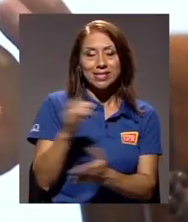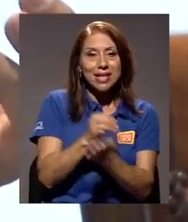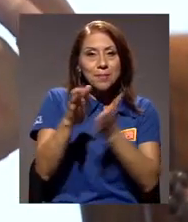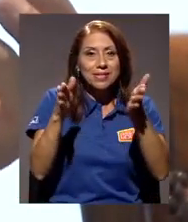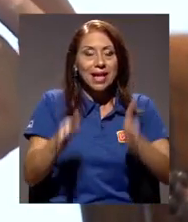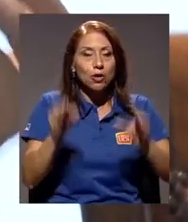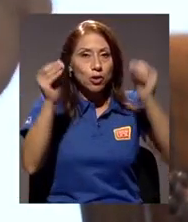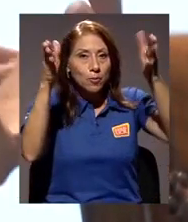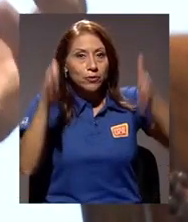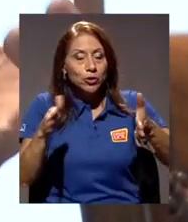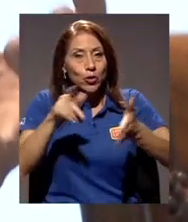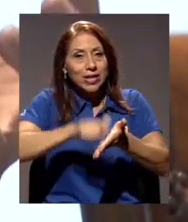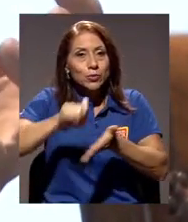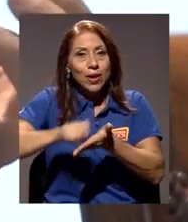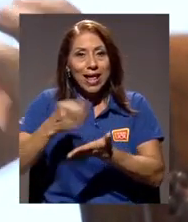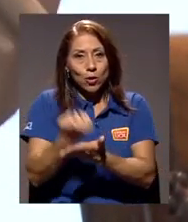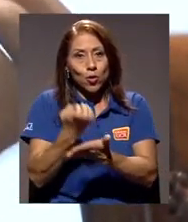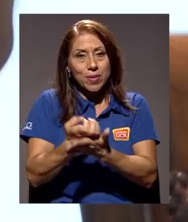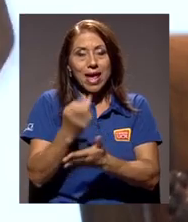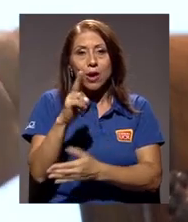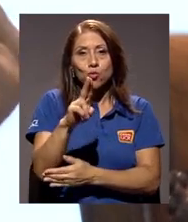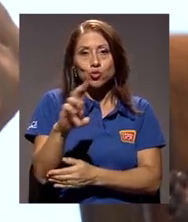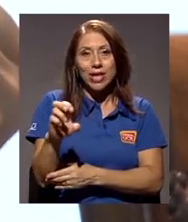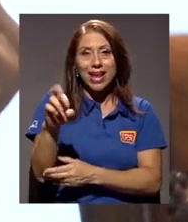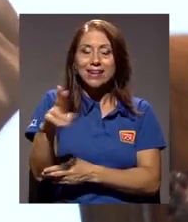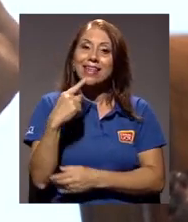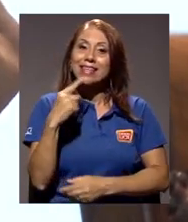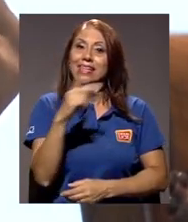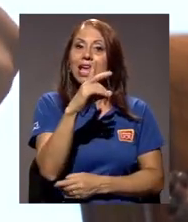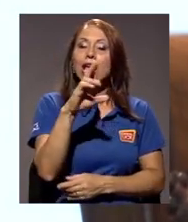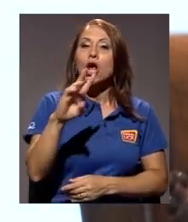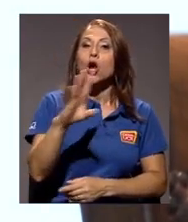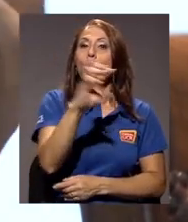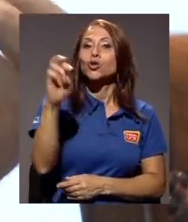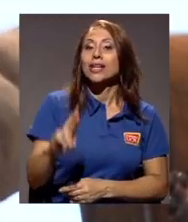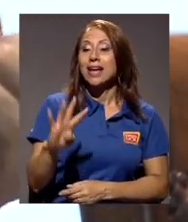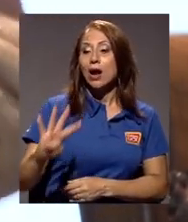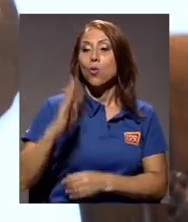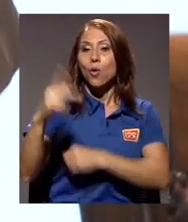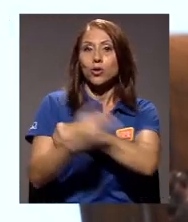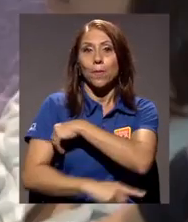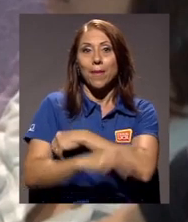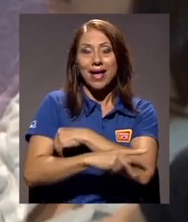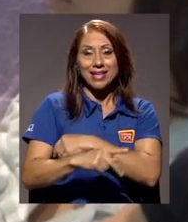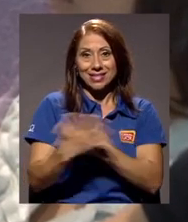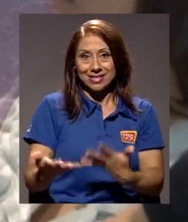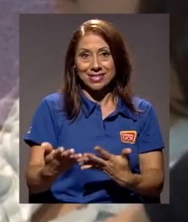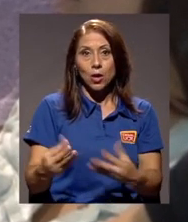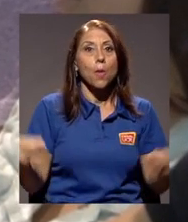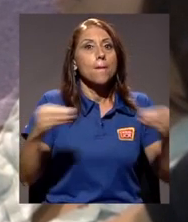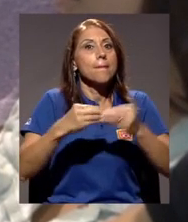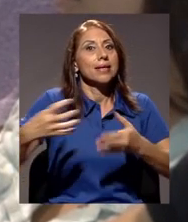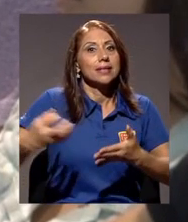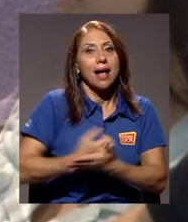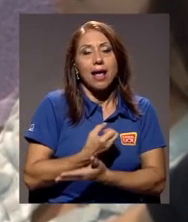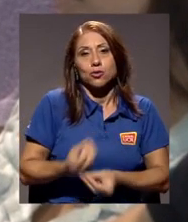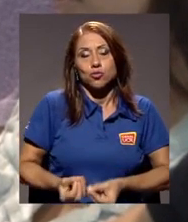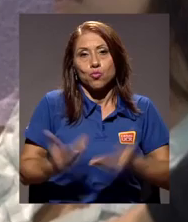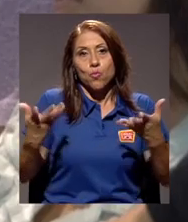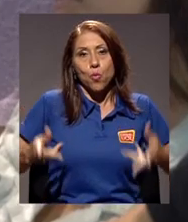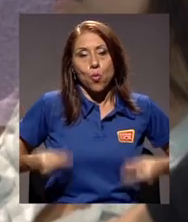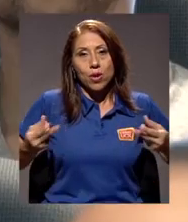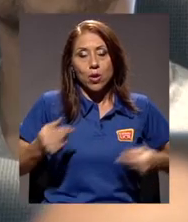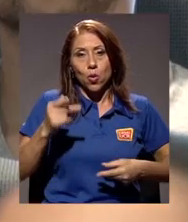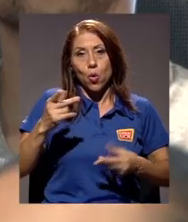de la Escuela de Economía de la UCR, afirma que Costa Rica es el cuarto país de la región con mayor gasto público en relación al PIB, debido al